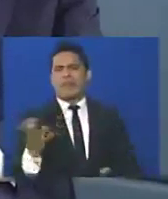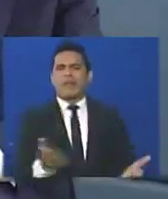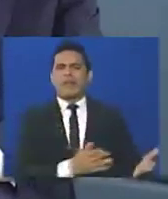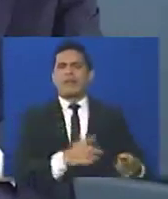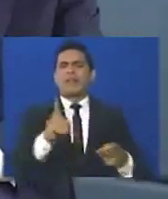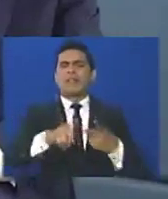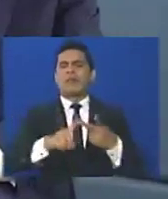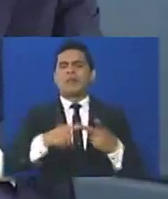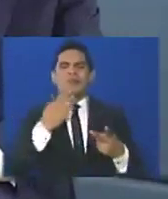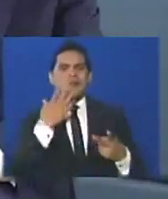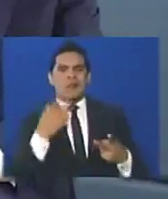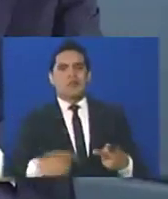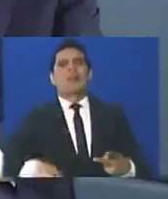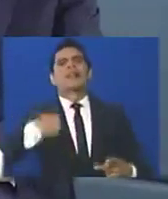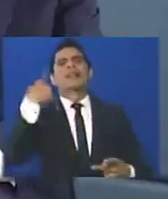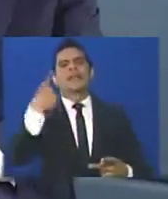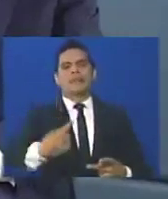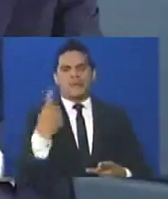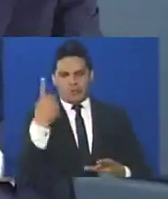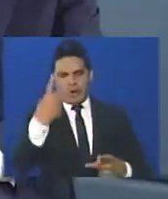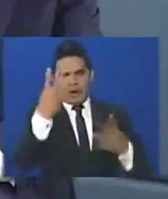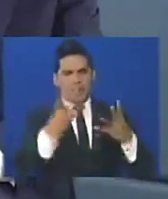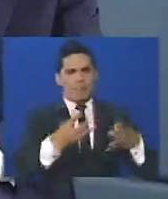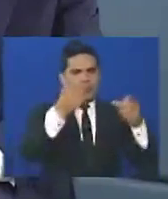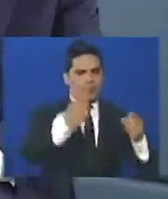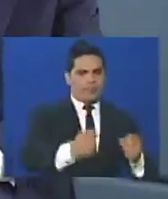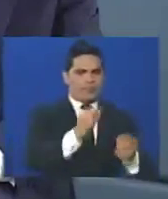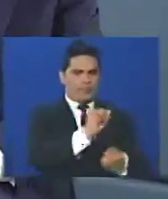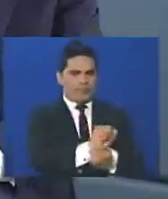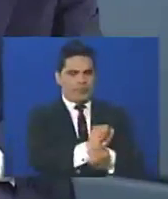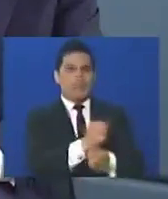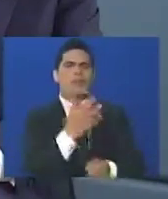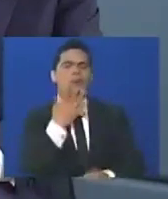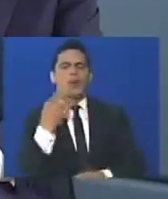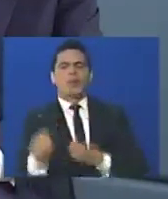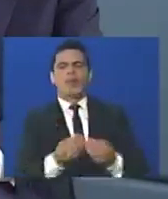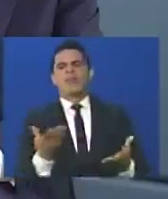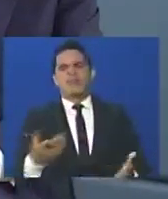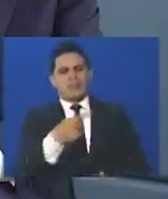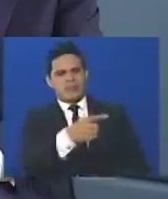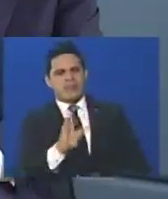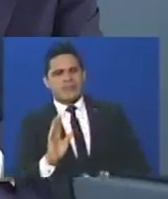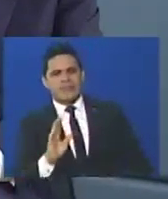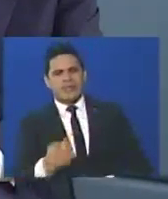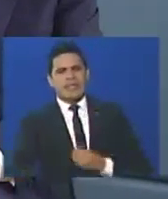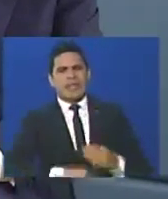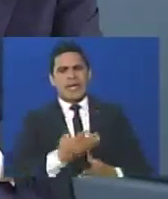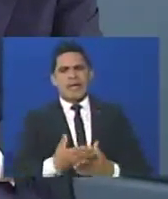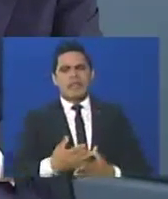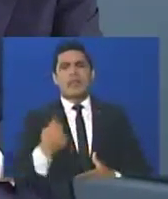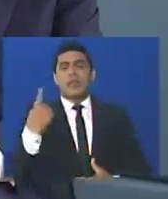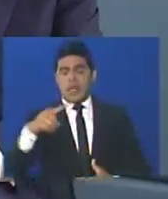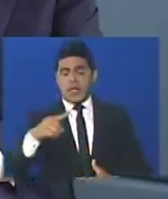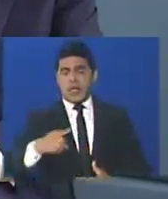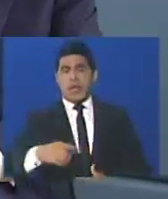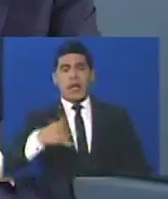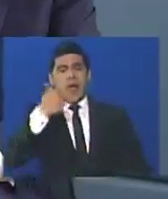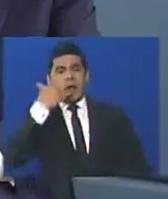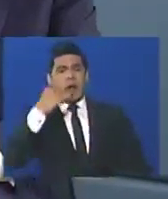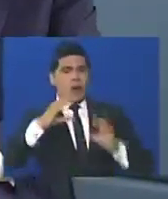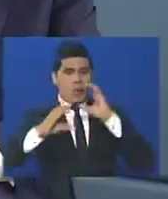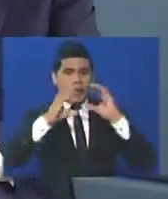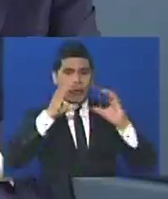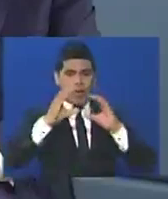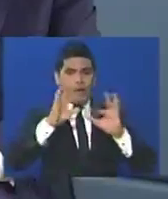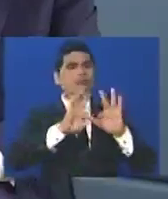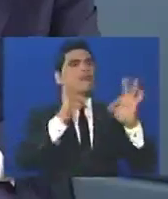En segundo lugar, después que una persona es detenida, esa persona debería estar, se le debería permitir estar en comunicación inmediato